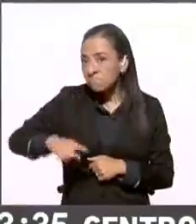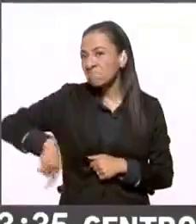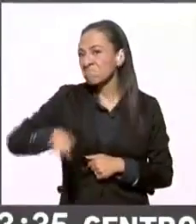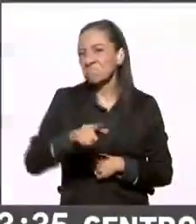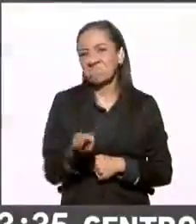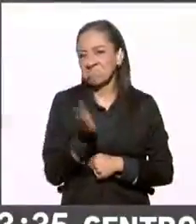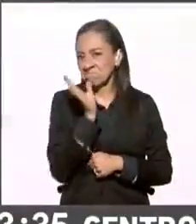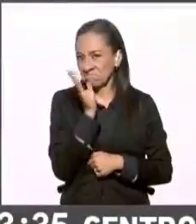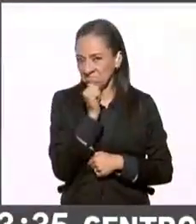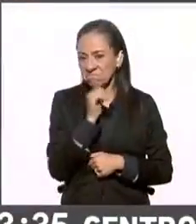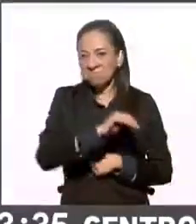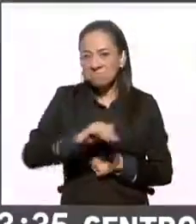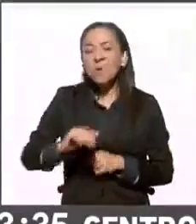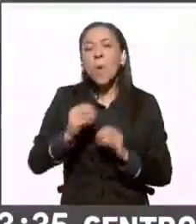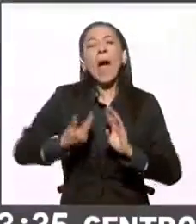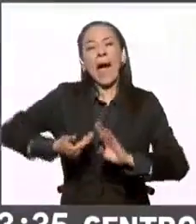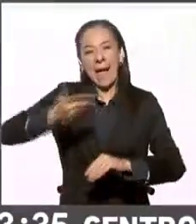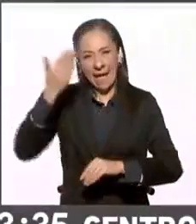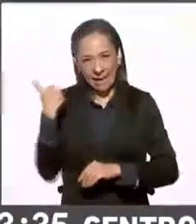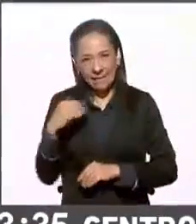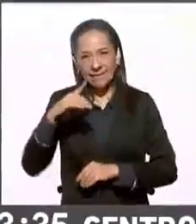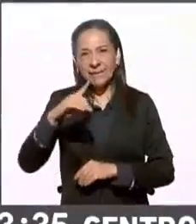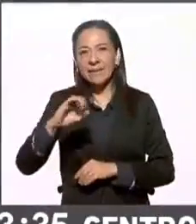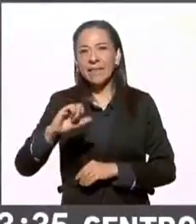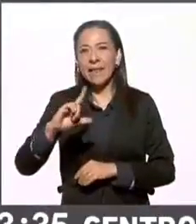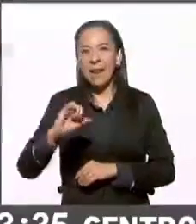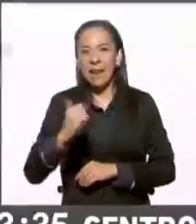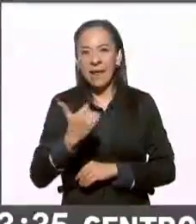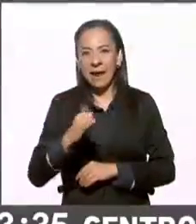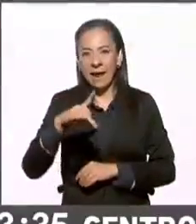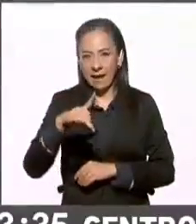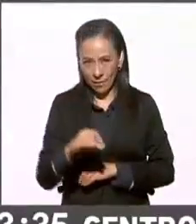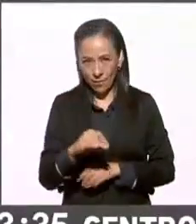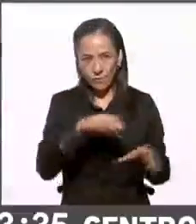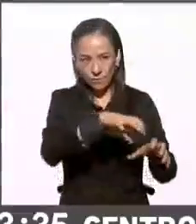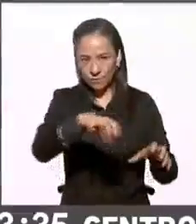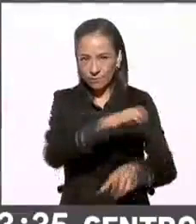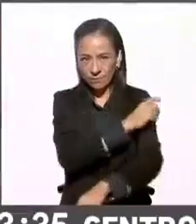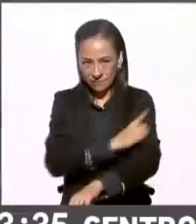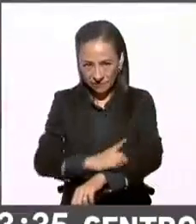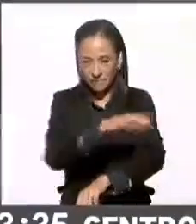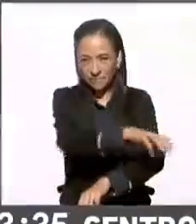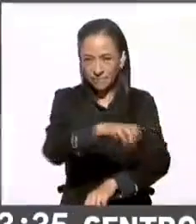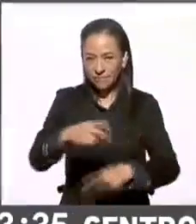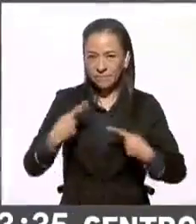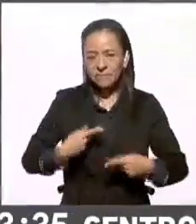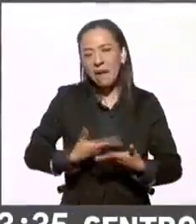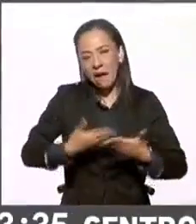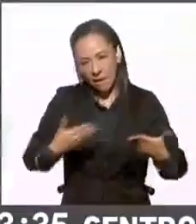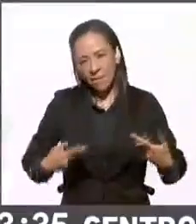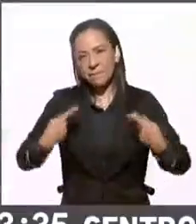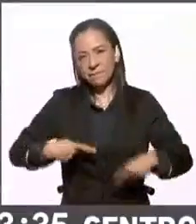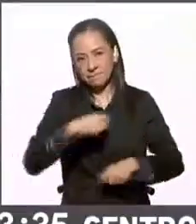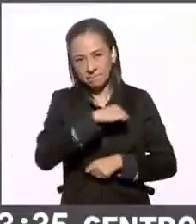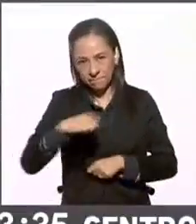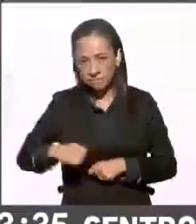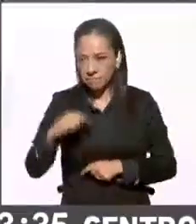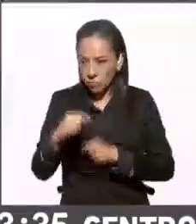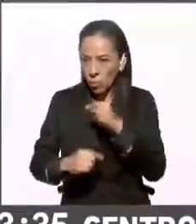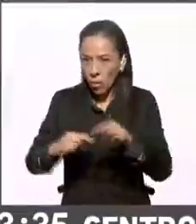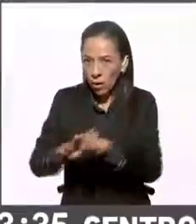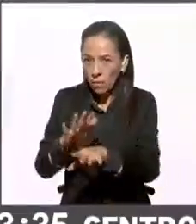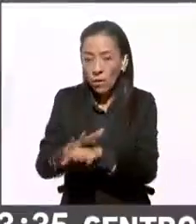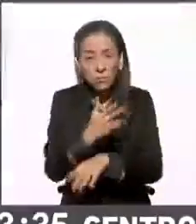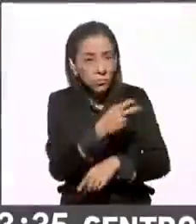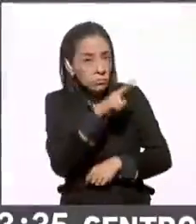delegado en ese entonces, ahora alcalde, pues bueno, es muestra de los cambios de los tiempos en este país. Y en poco tiempo, digamos